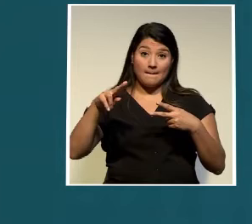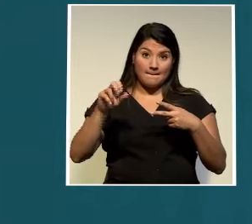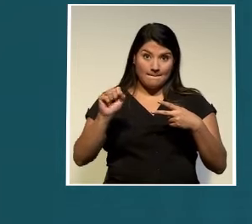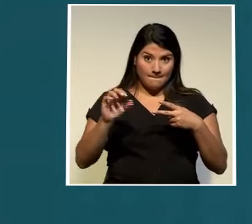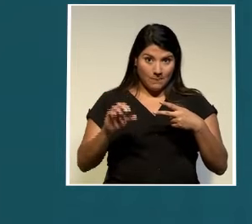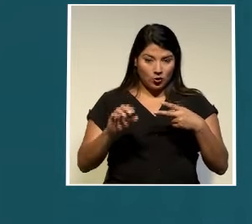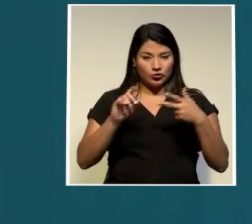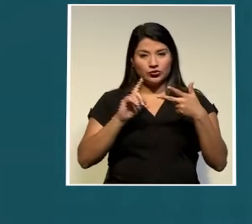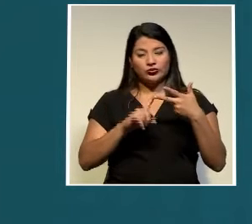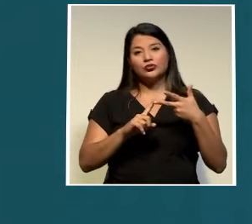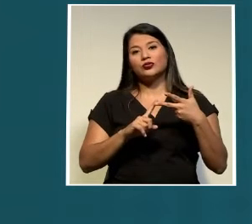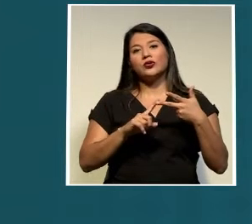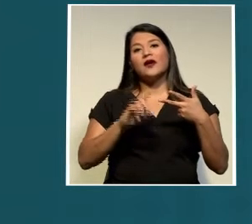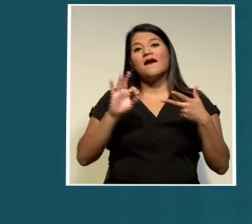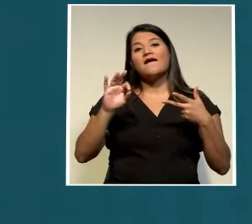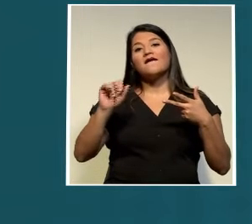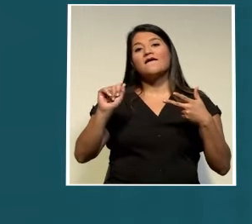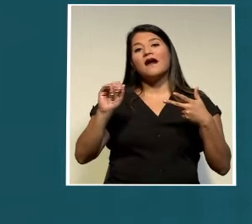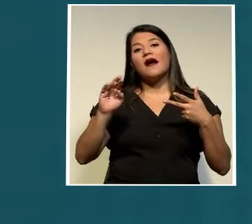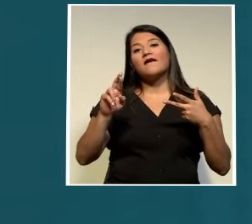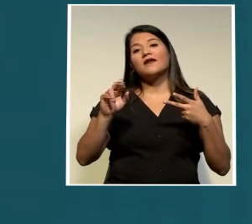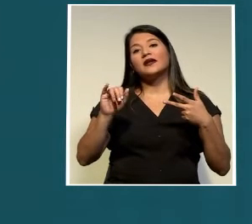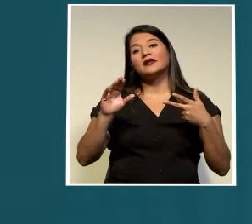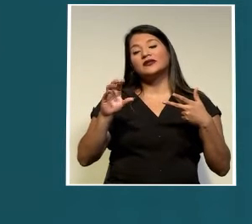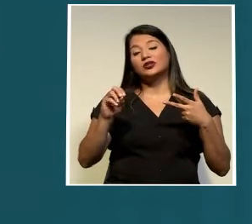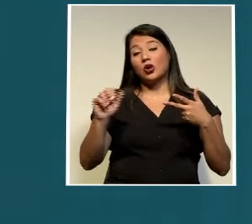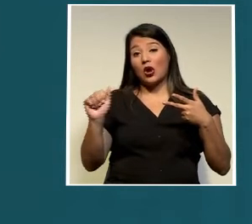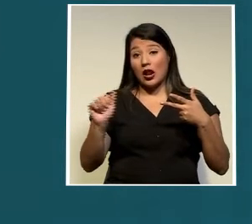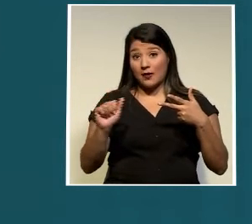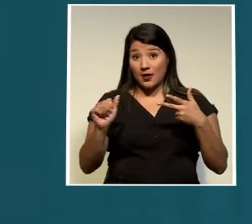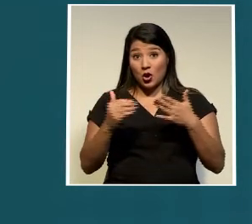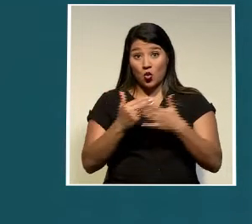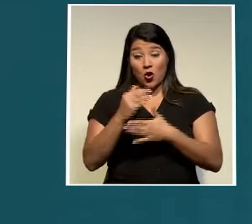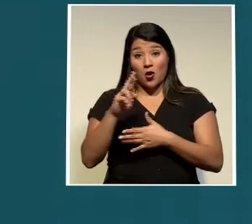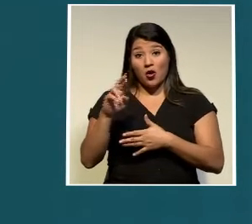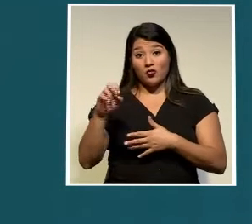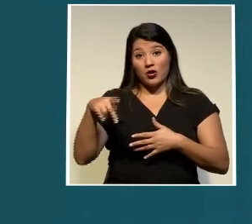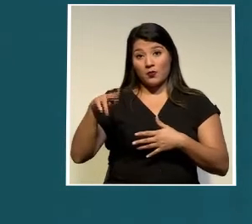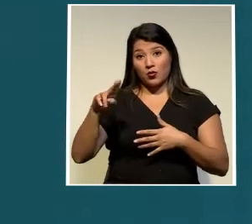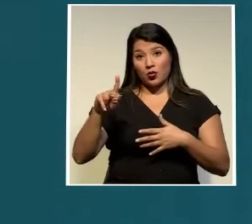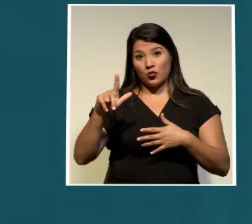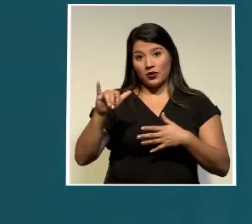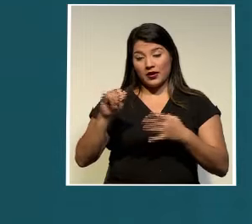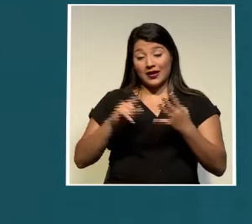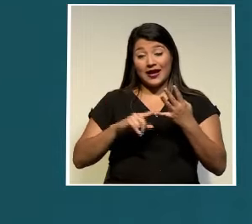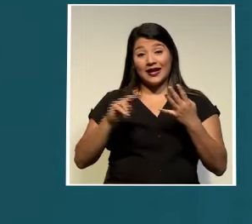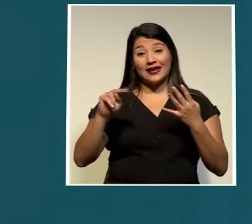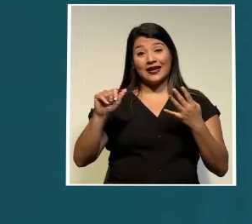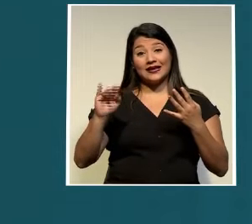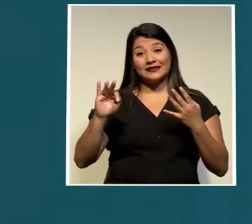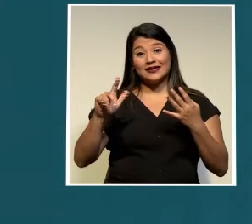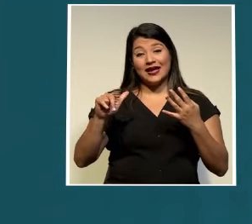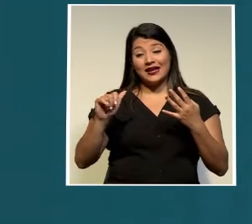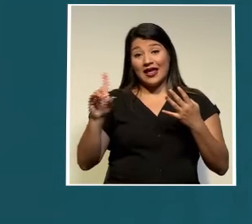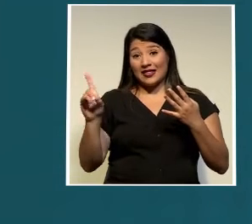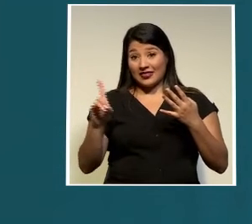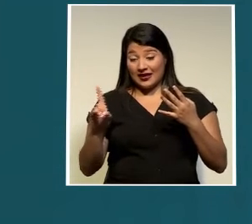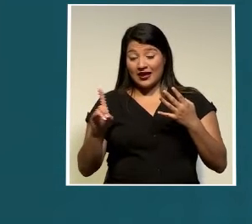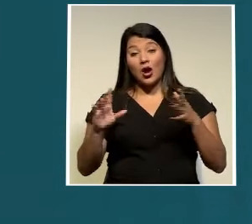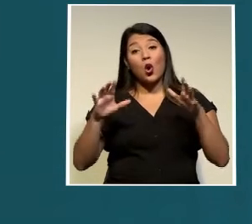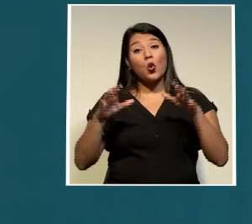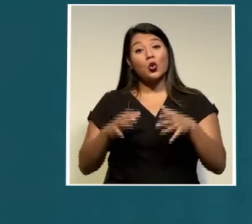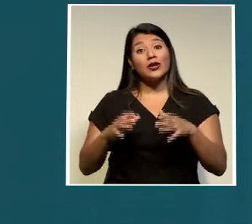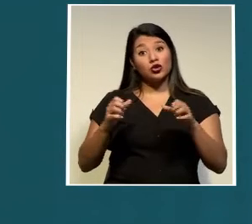Unidad Social Cristiana Fabricio Alvarado de Nueva República Natalia Díaz Quintana del partido